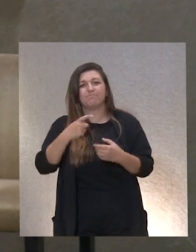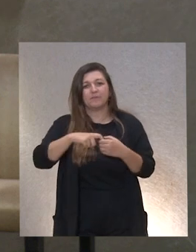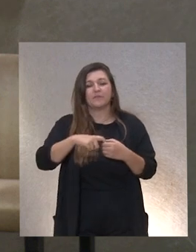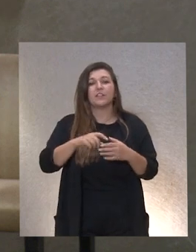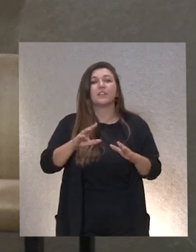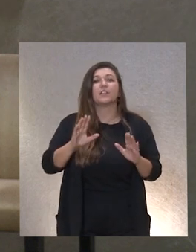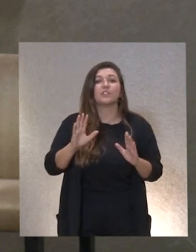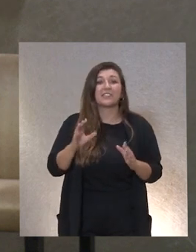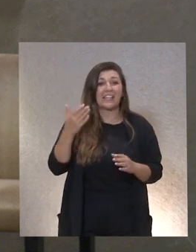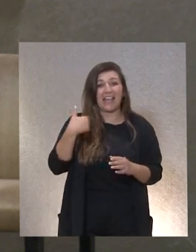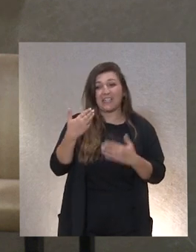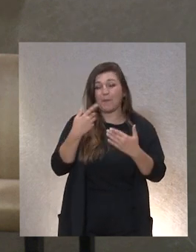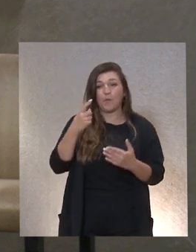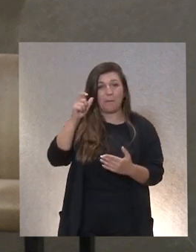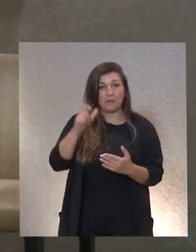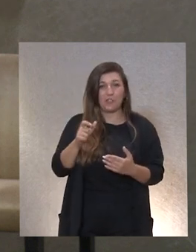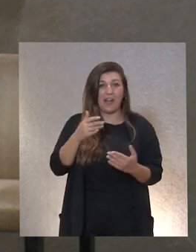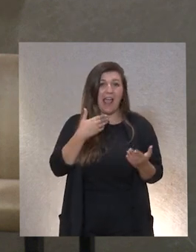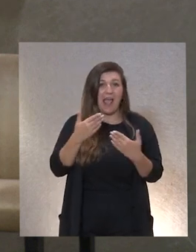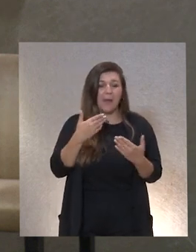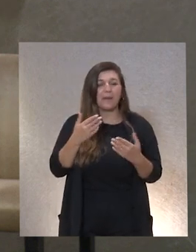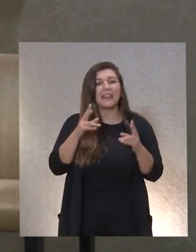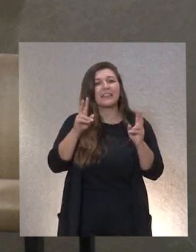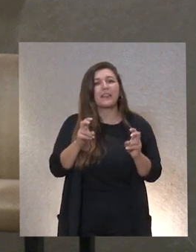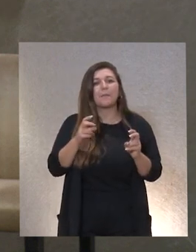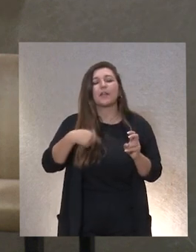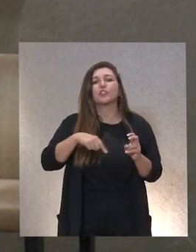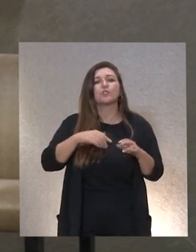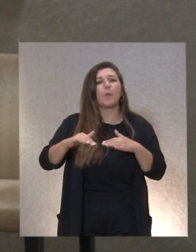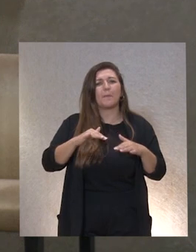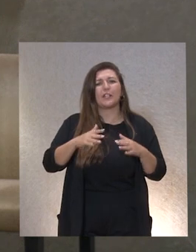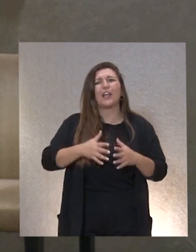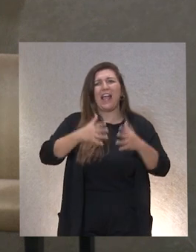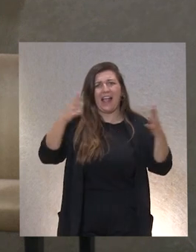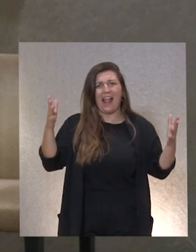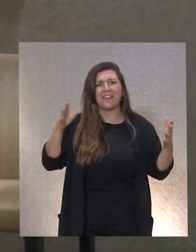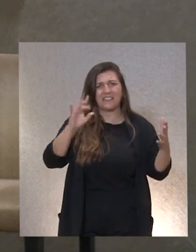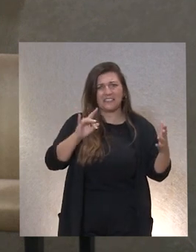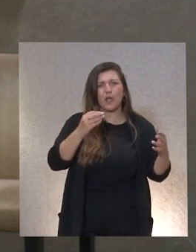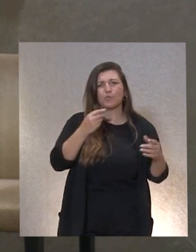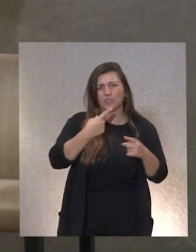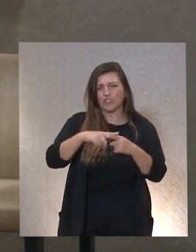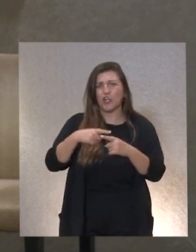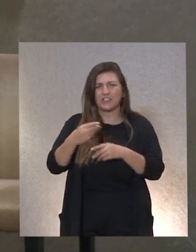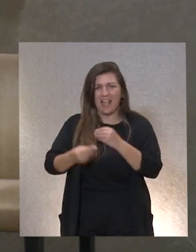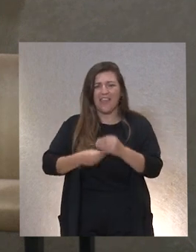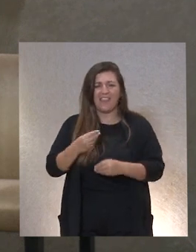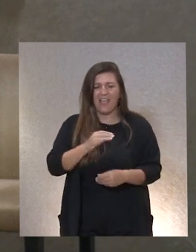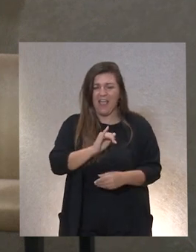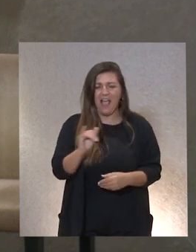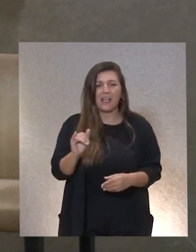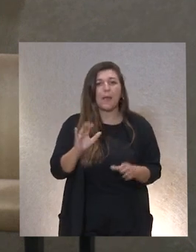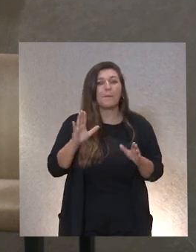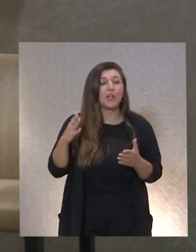comentando con una persona hablábamos nuestro movimiento es grande tenemos muchas cosas que hacer pero